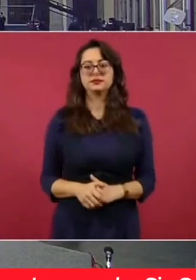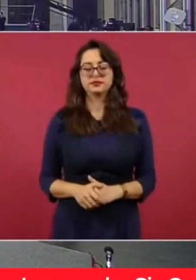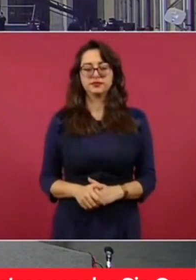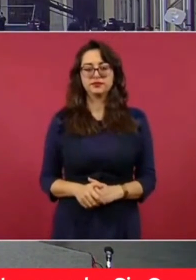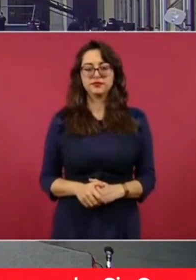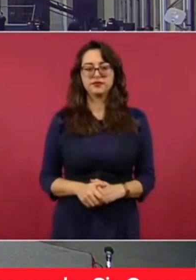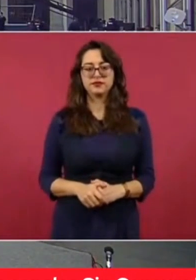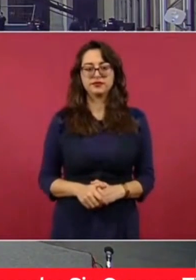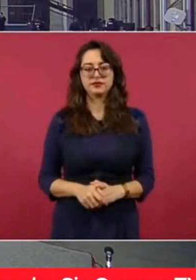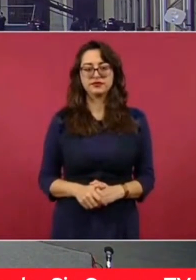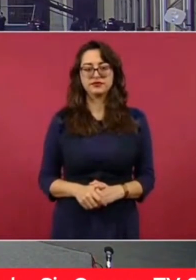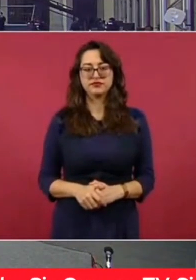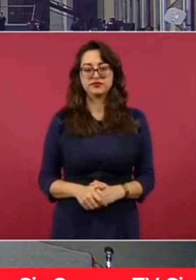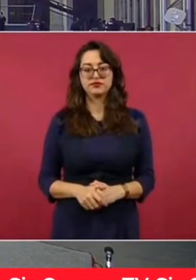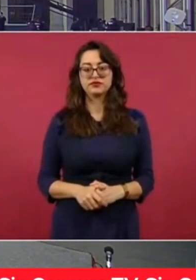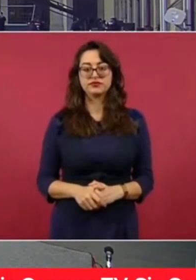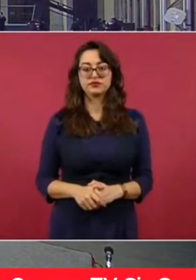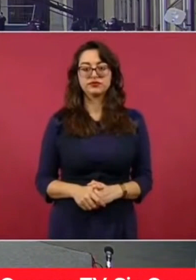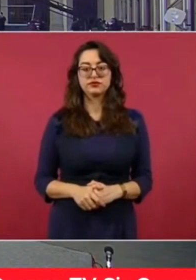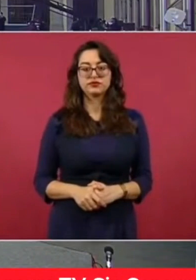Coppel también